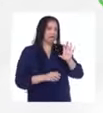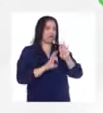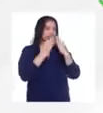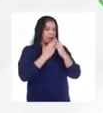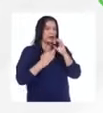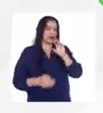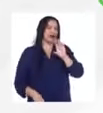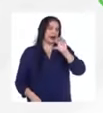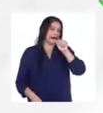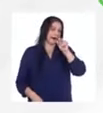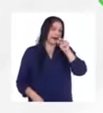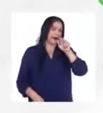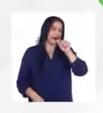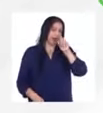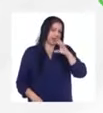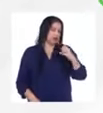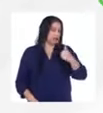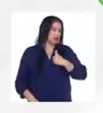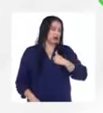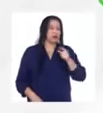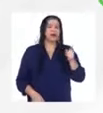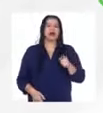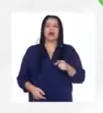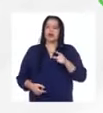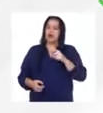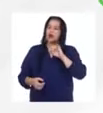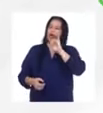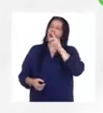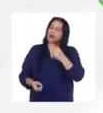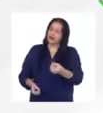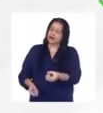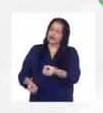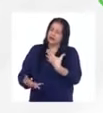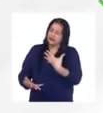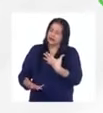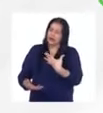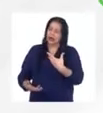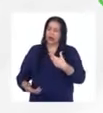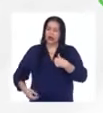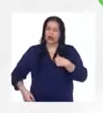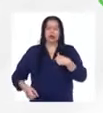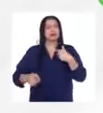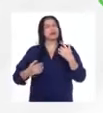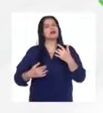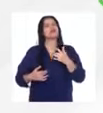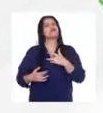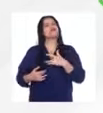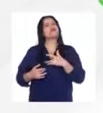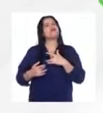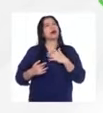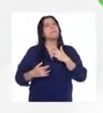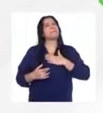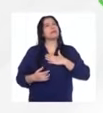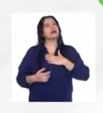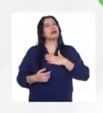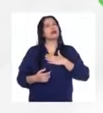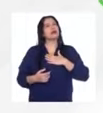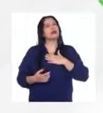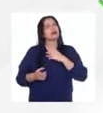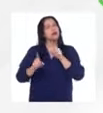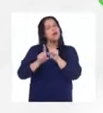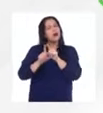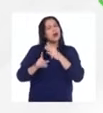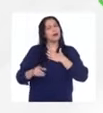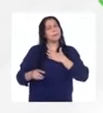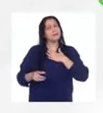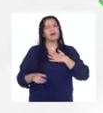y lo que Inés compartía se conectó un poco con mi experiencia también de